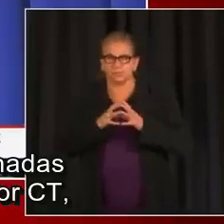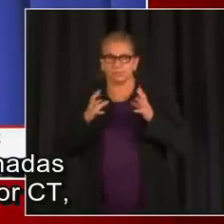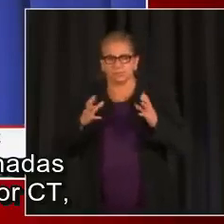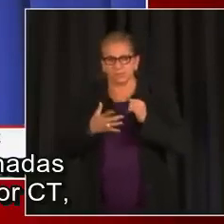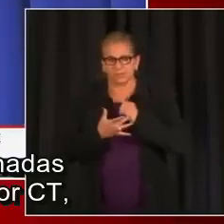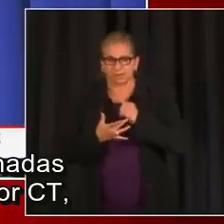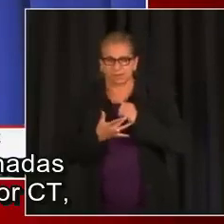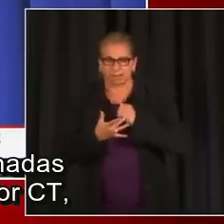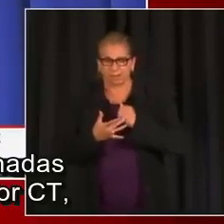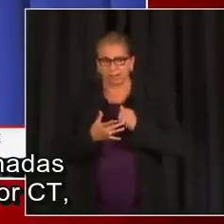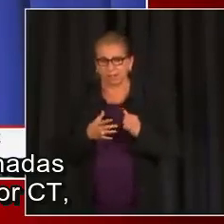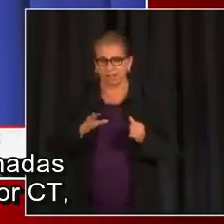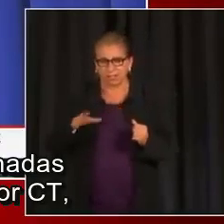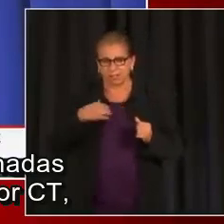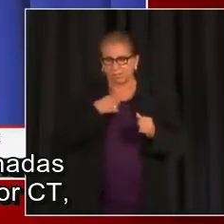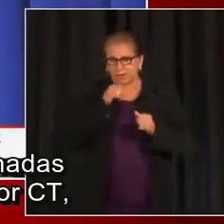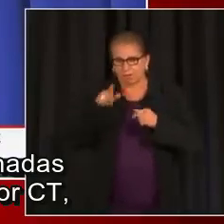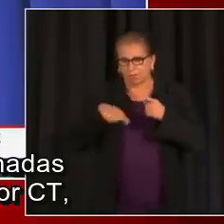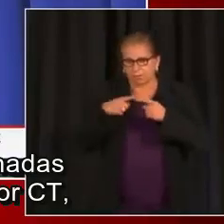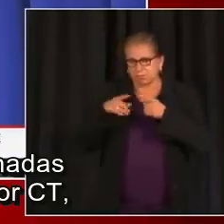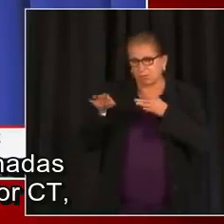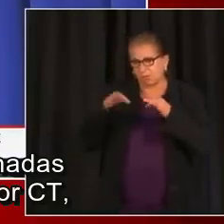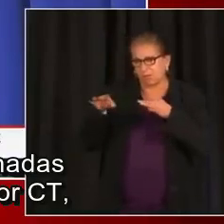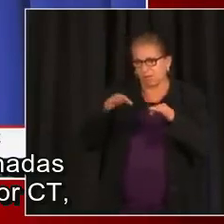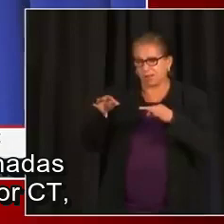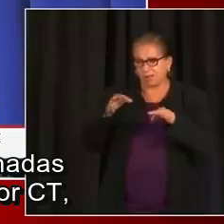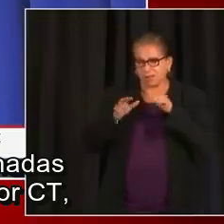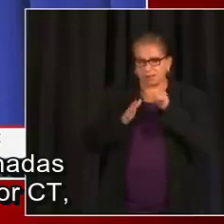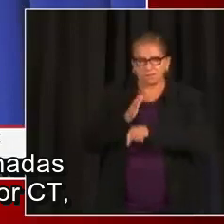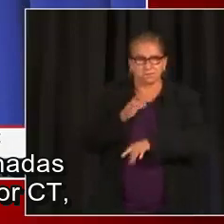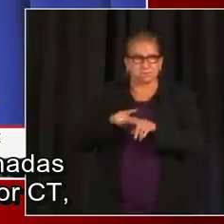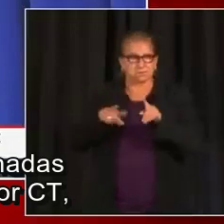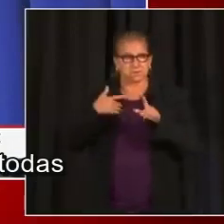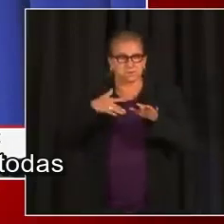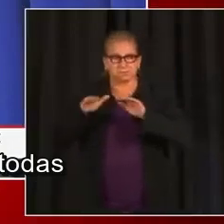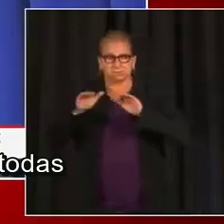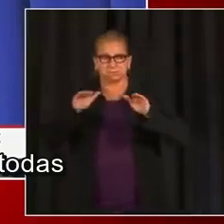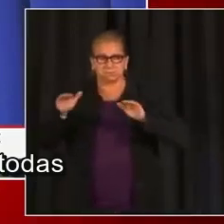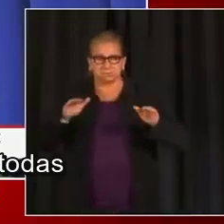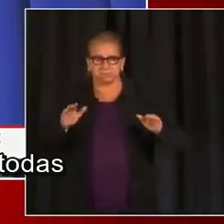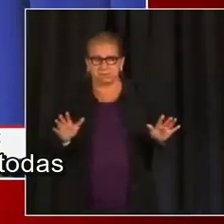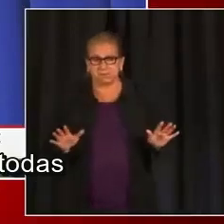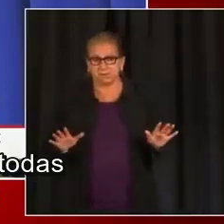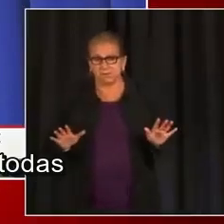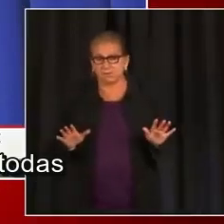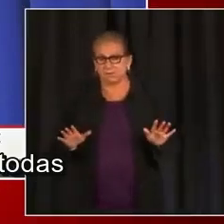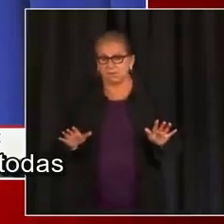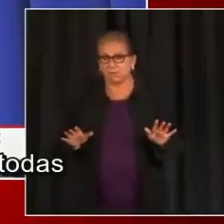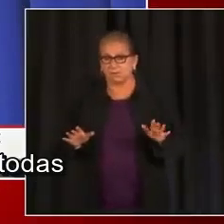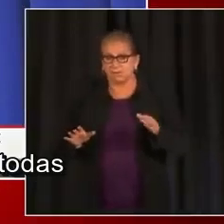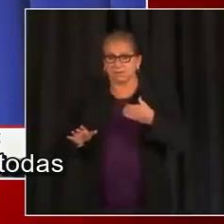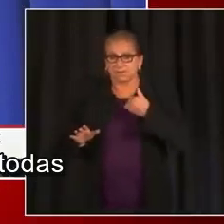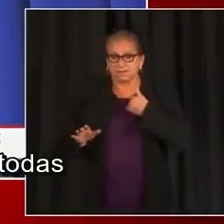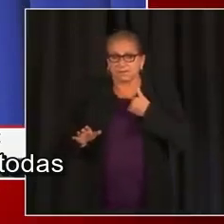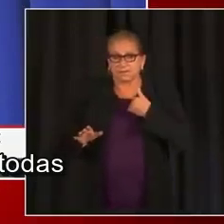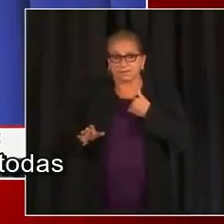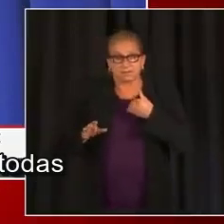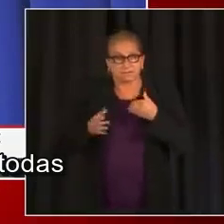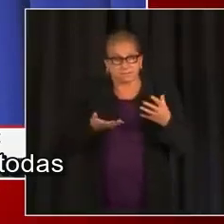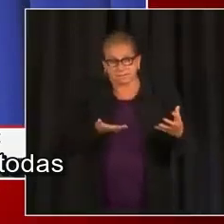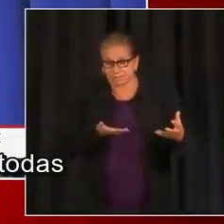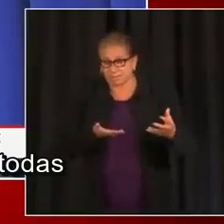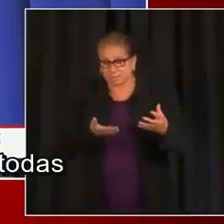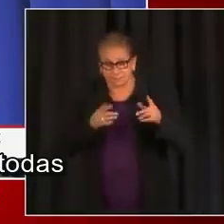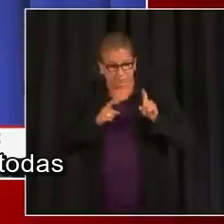Son cuestiones ya muy técnicas. Tiene que ver con el valor umbral del ciclo o valor CT, pero es para recordarles a todos que todas las muestras